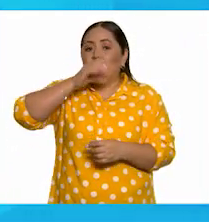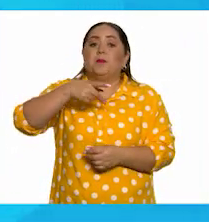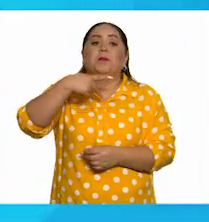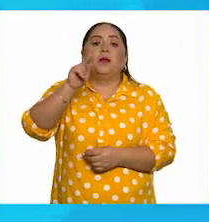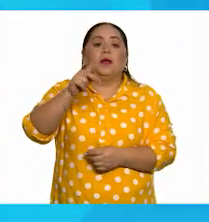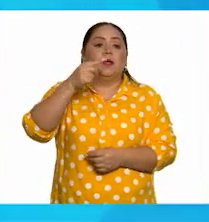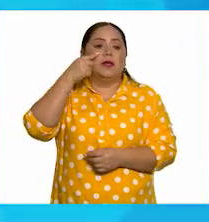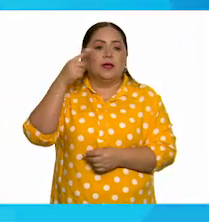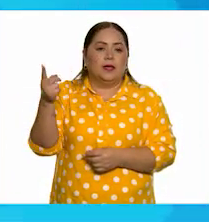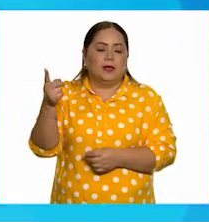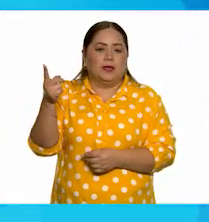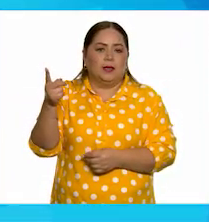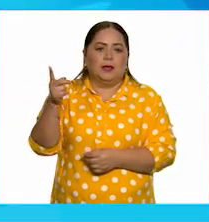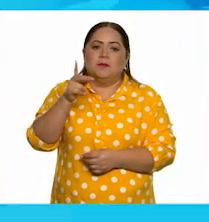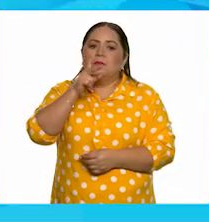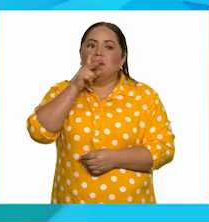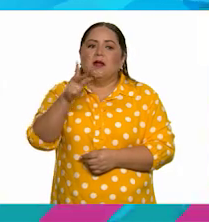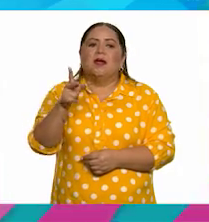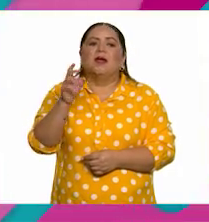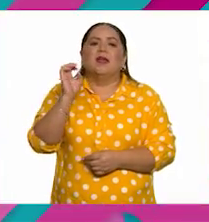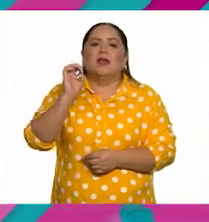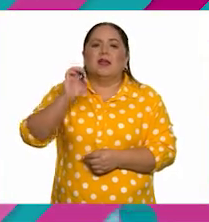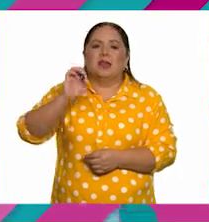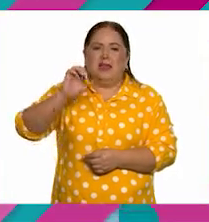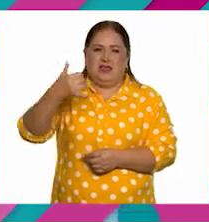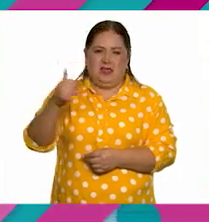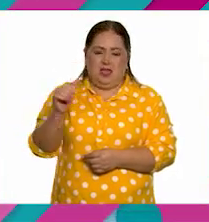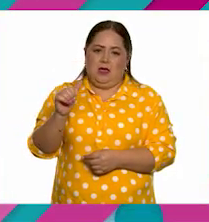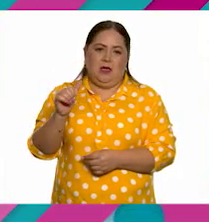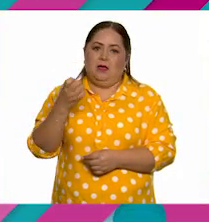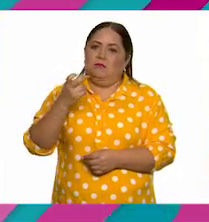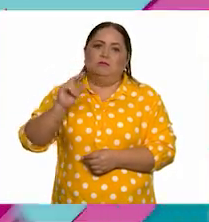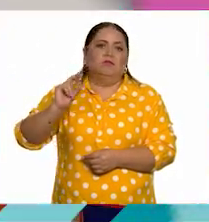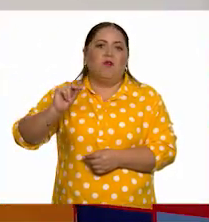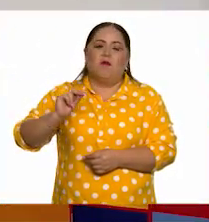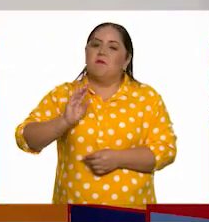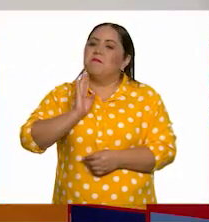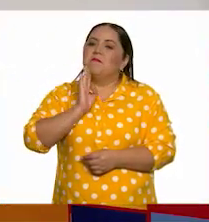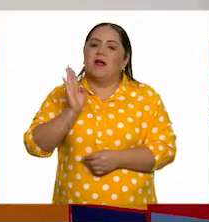más vamos con esta última palabra que sería ella.